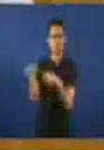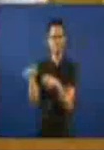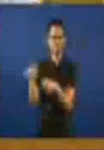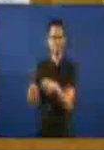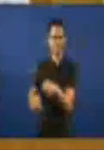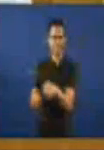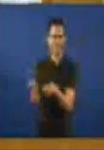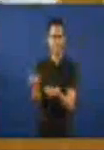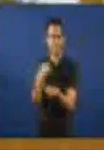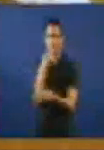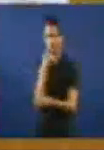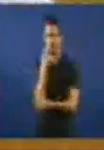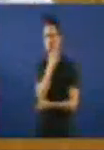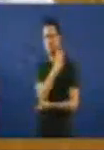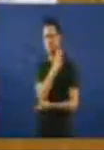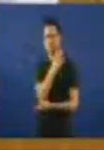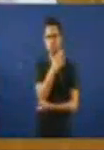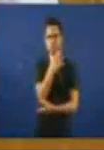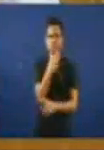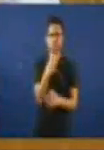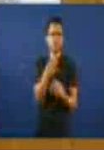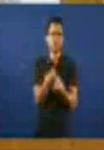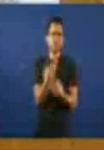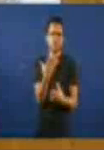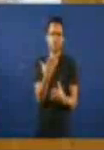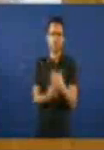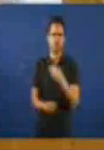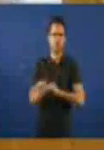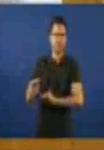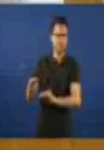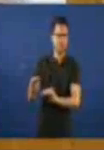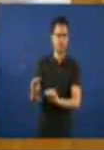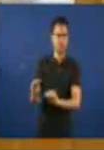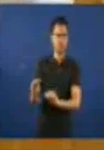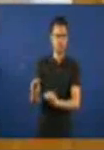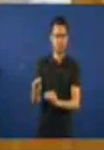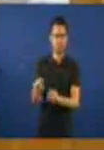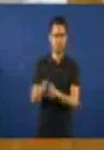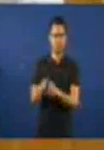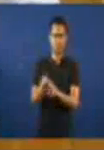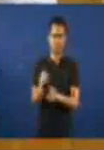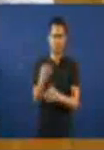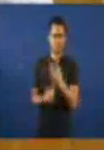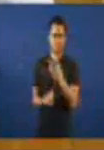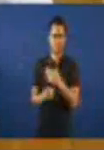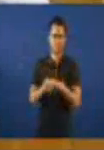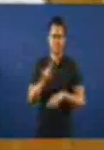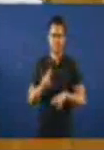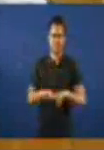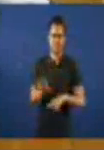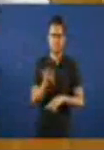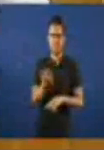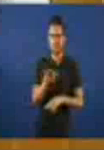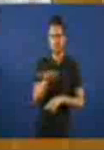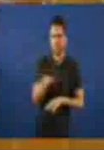aos seus cerros ou aos seus buratos negros ou zonas escuras nas